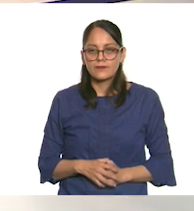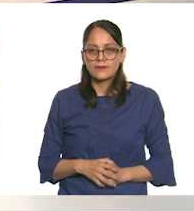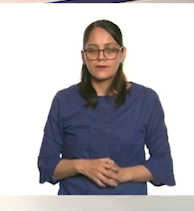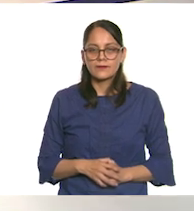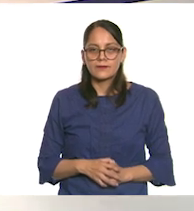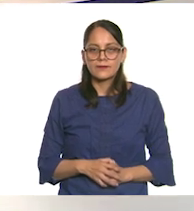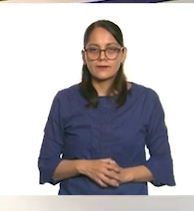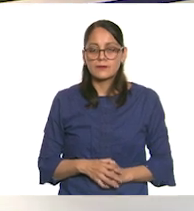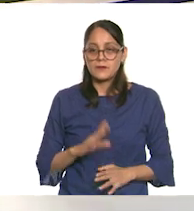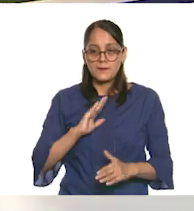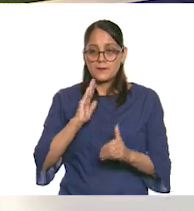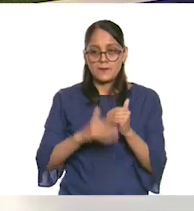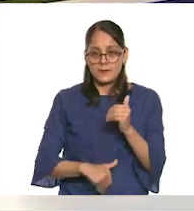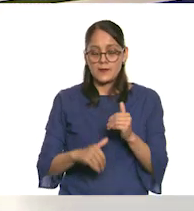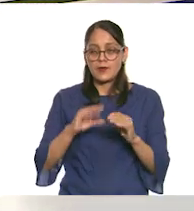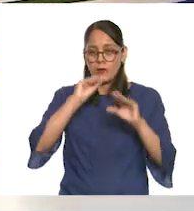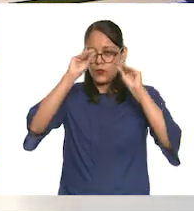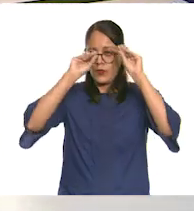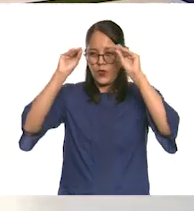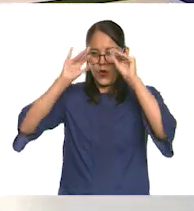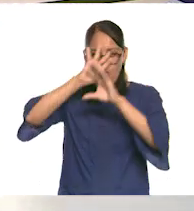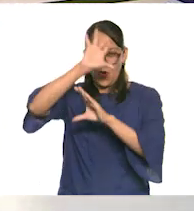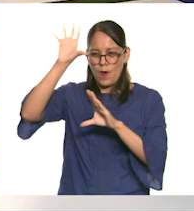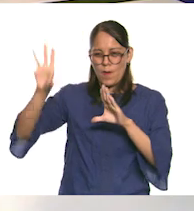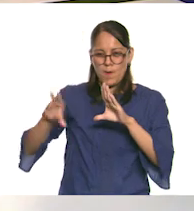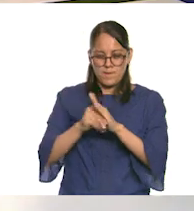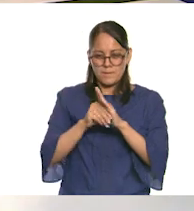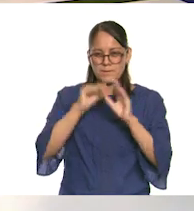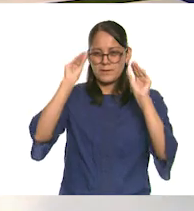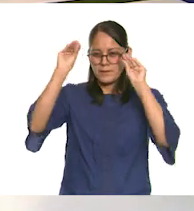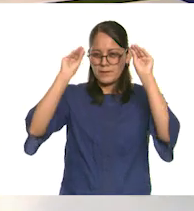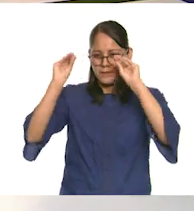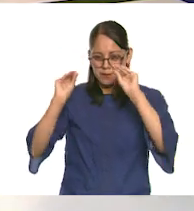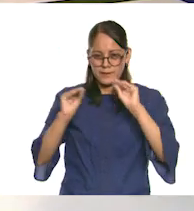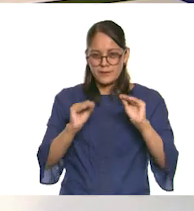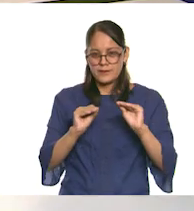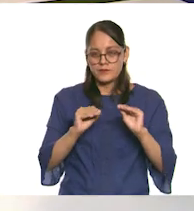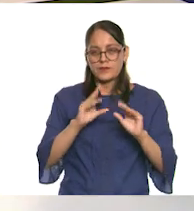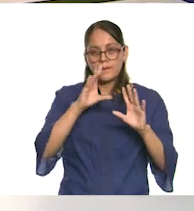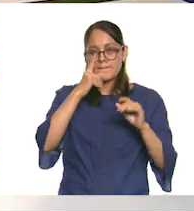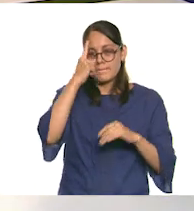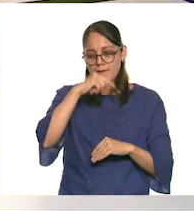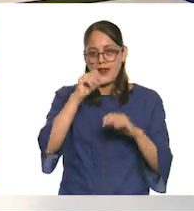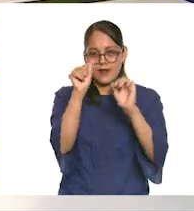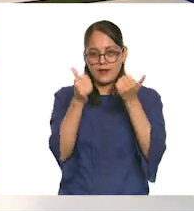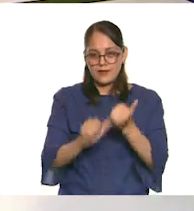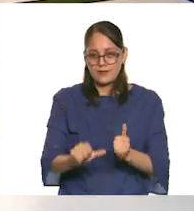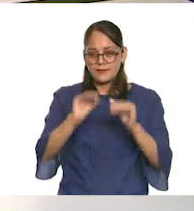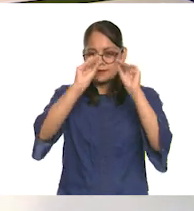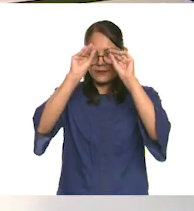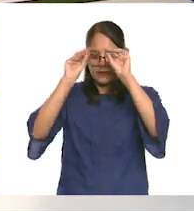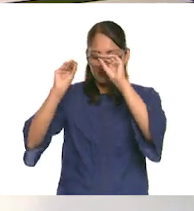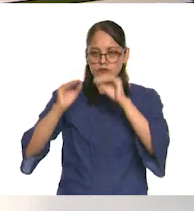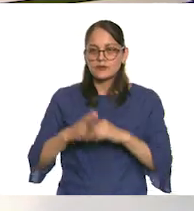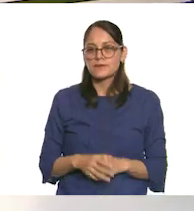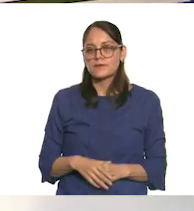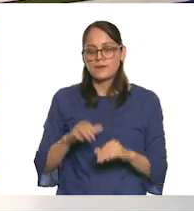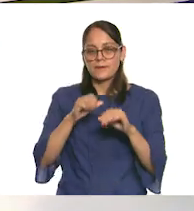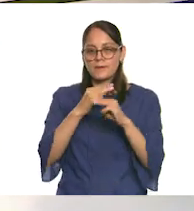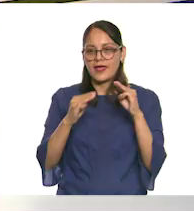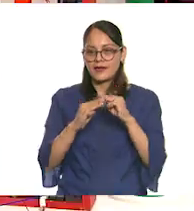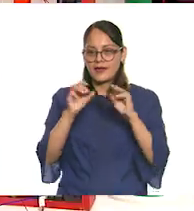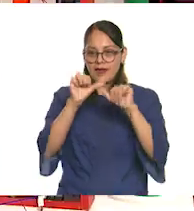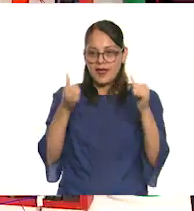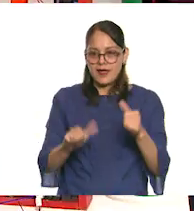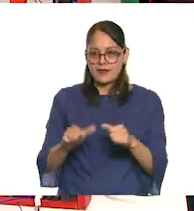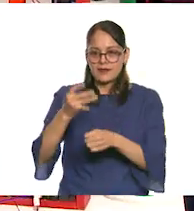Hasta terminar de colocar todos nuestros elementos de la instalación artística de artes de cuarto grado.